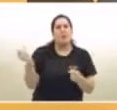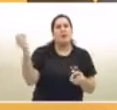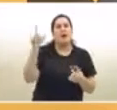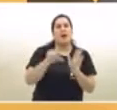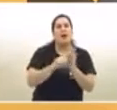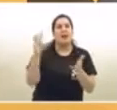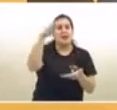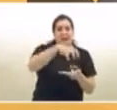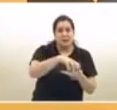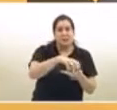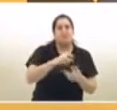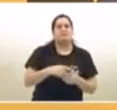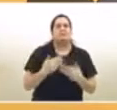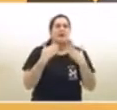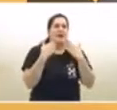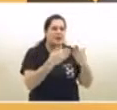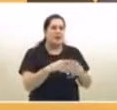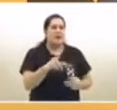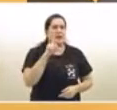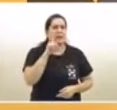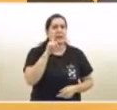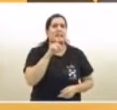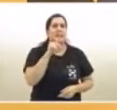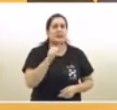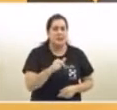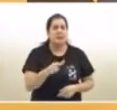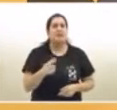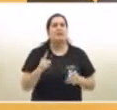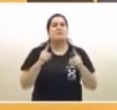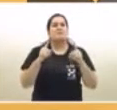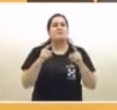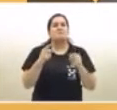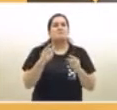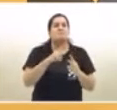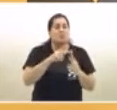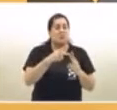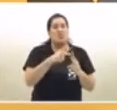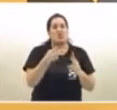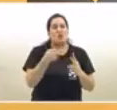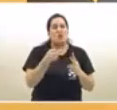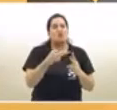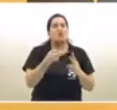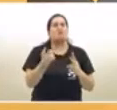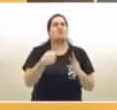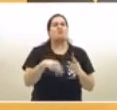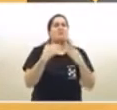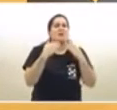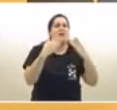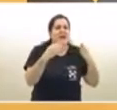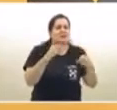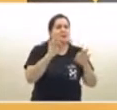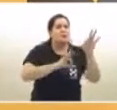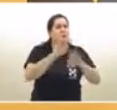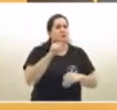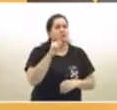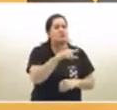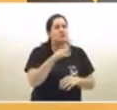para agradecer mucho a Lilita Carrió, a Facundo del Gaiso, que impulsaron este proyecto, que trabajaron todos los legisladores.